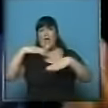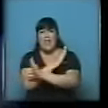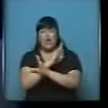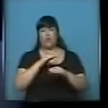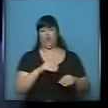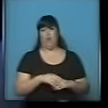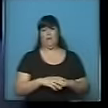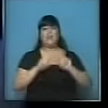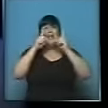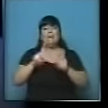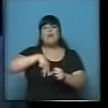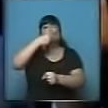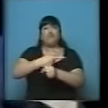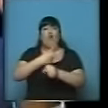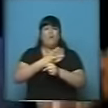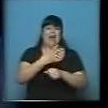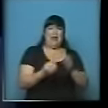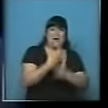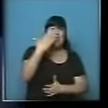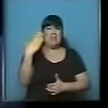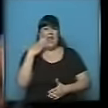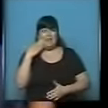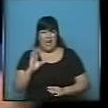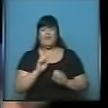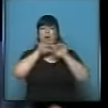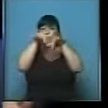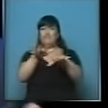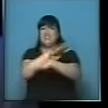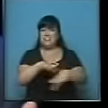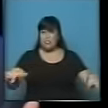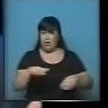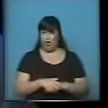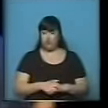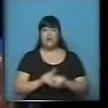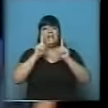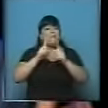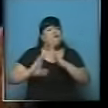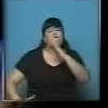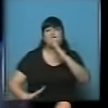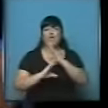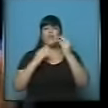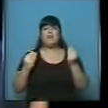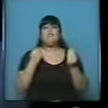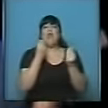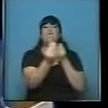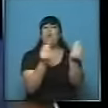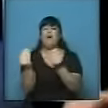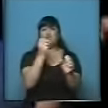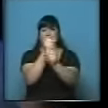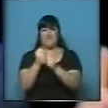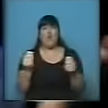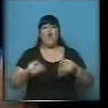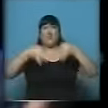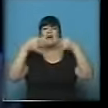la doble escolaridad en la secundaria, bajar la deserción, y fundamentalmente para tener puestos de trabajo de calidad, para